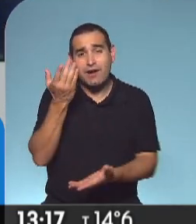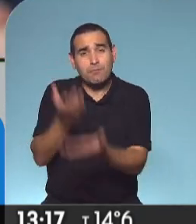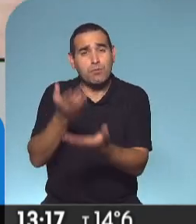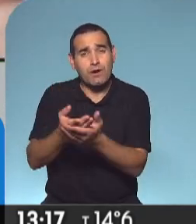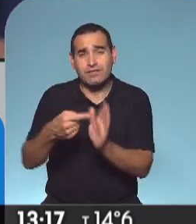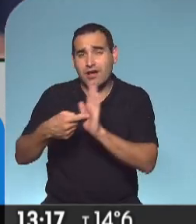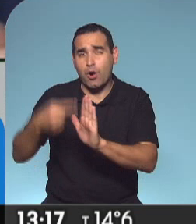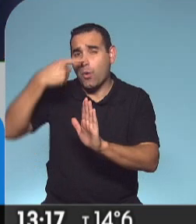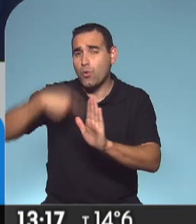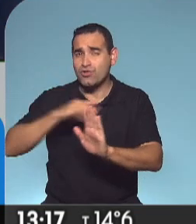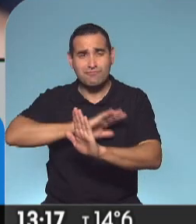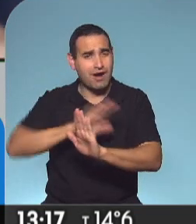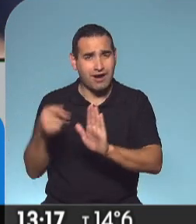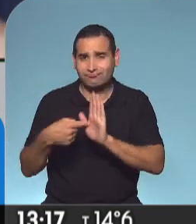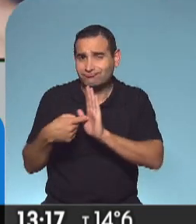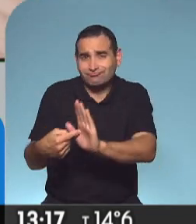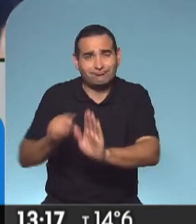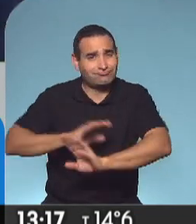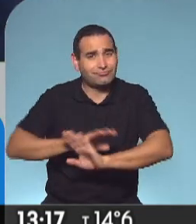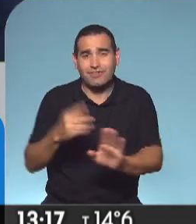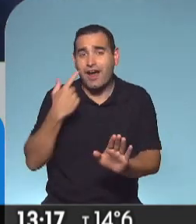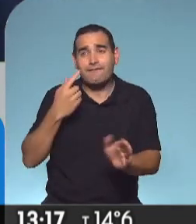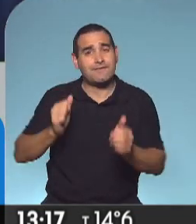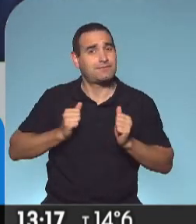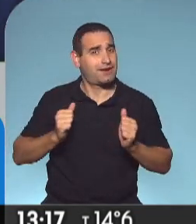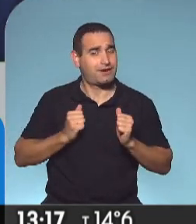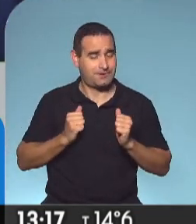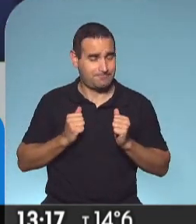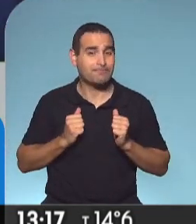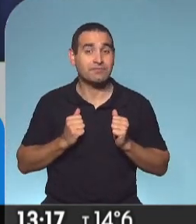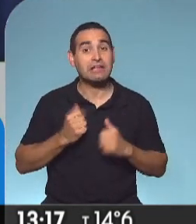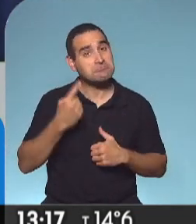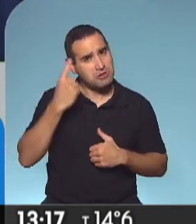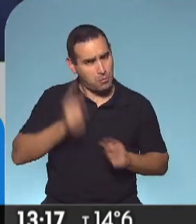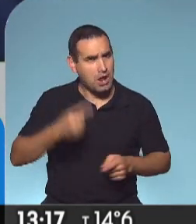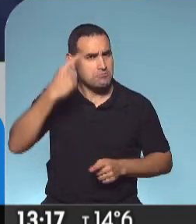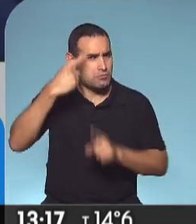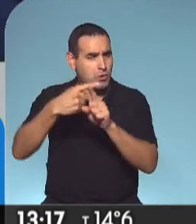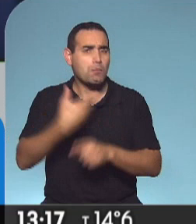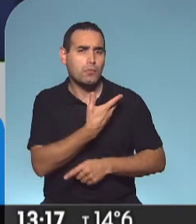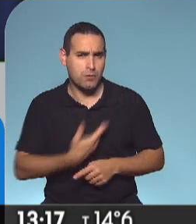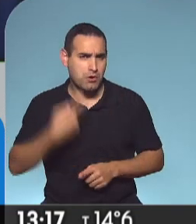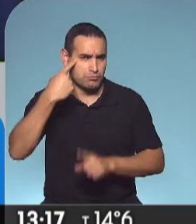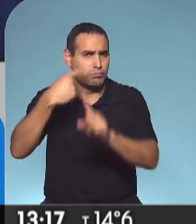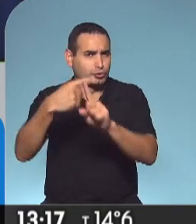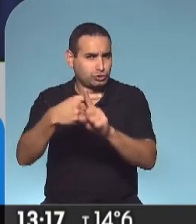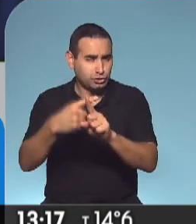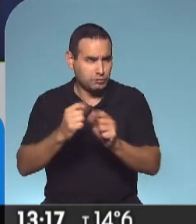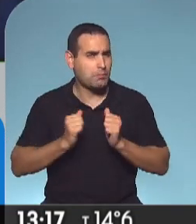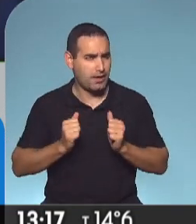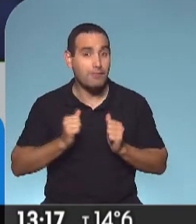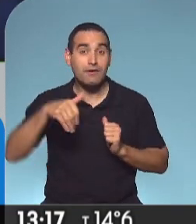oferta y estamos ya en el tramo decisivo. Hay buenas expectativas en el gobierno con respecto a que en los